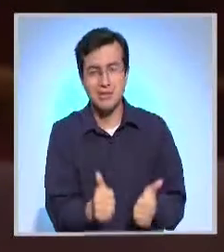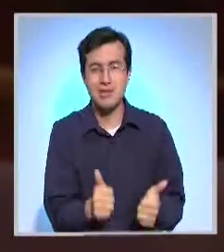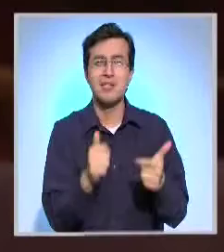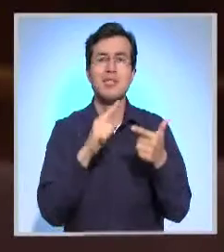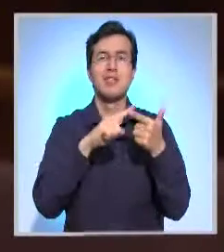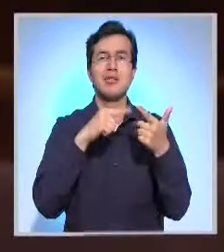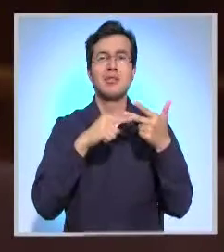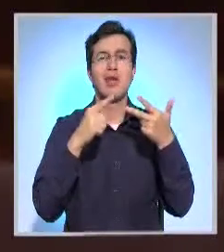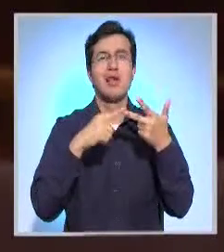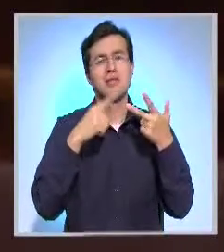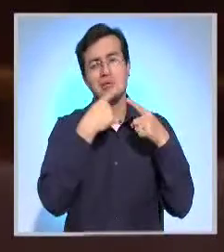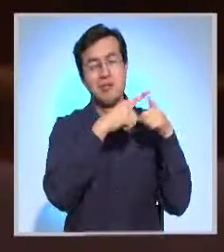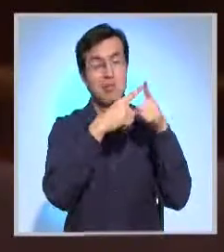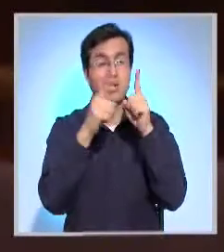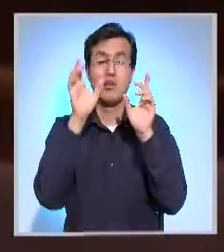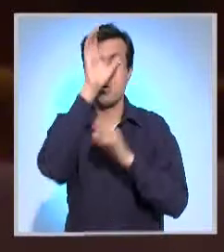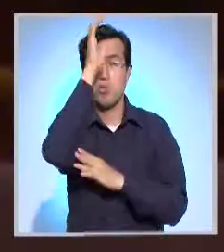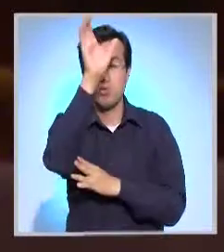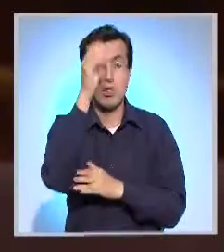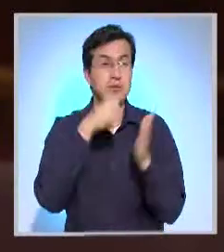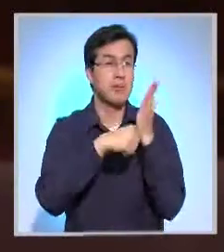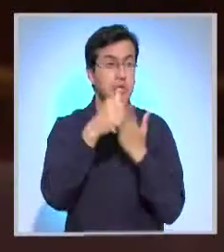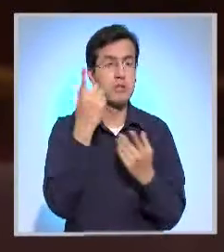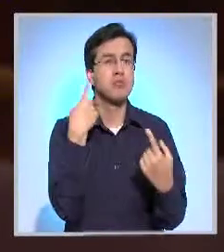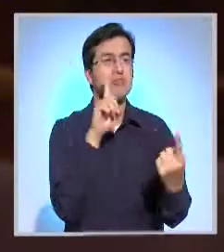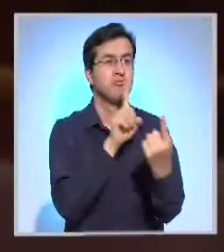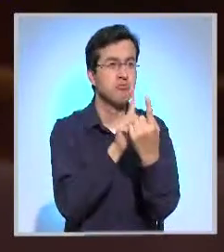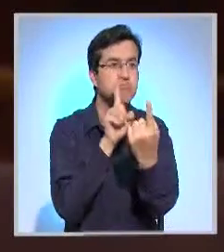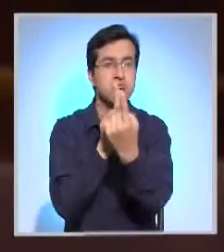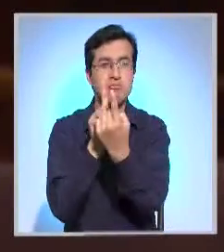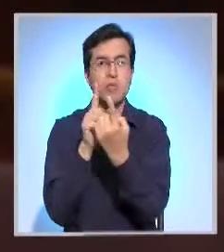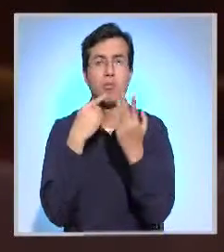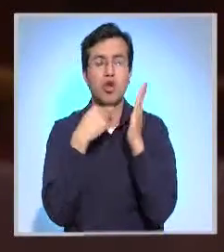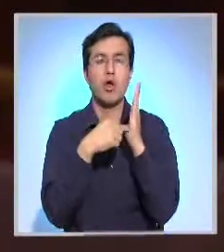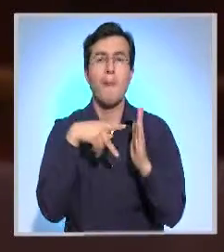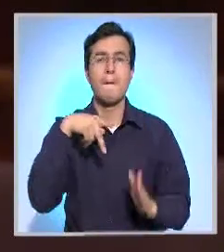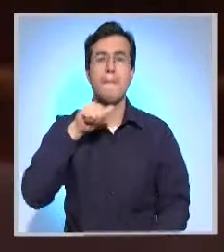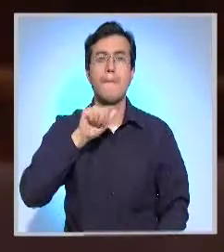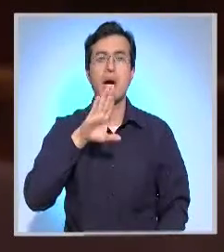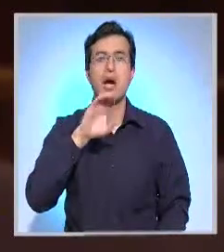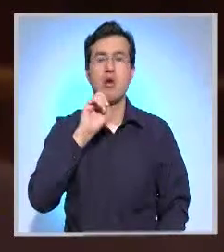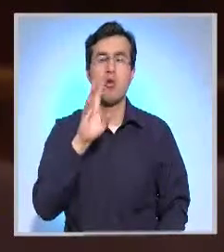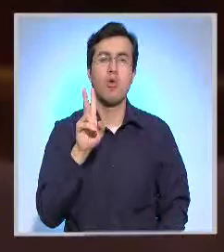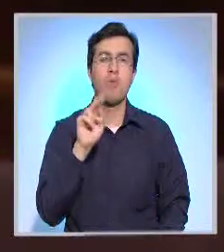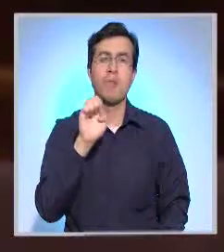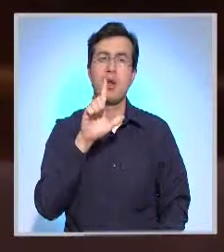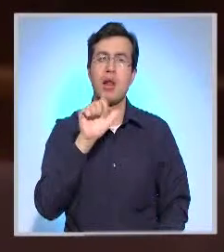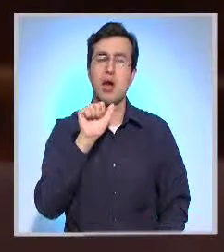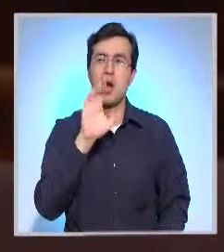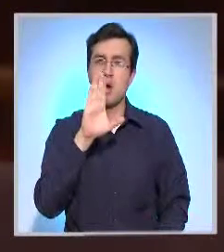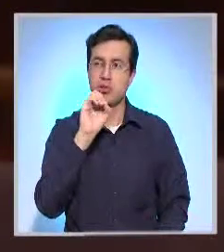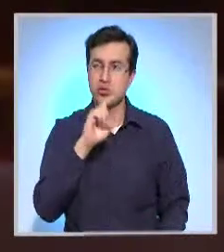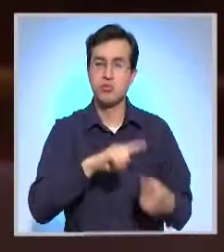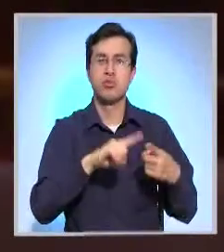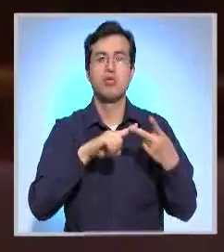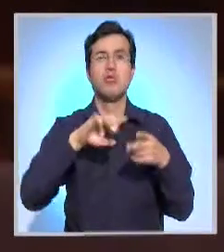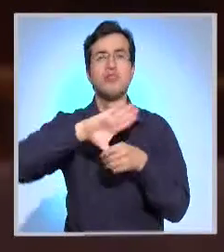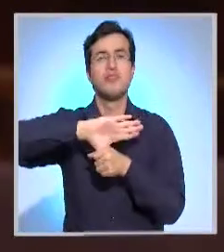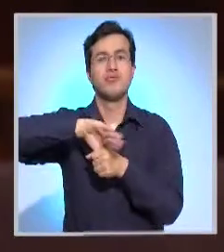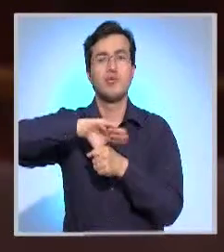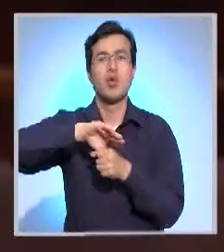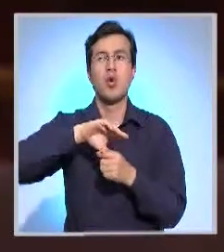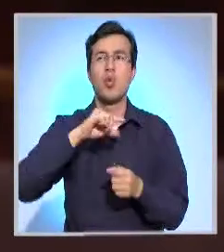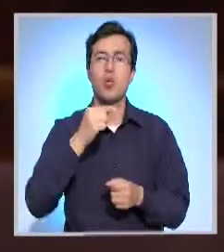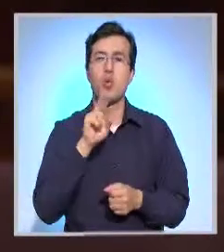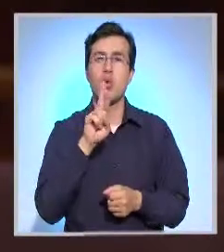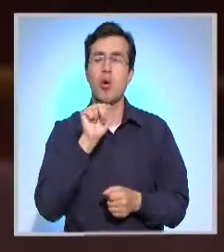acercamientos a los diferentes ministros. En su época pues con Paco Velasco, luego con el embajador Borja que se hizo